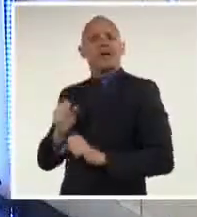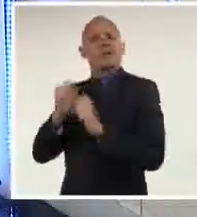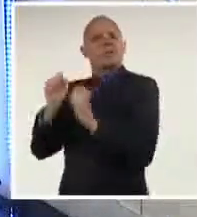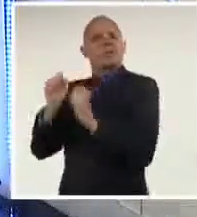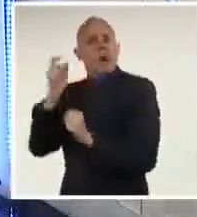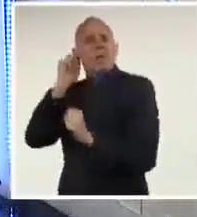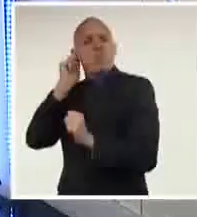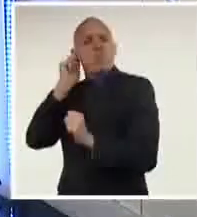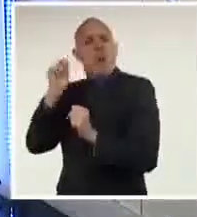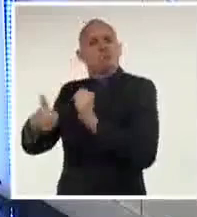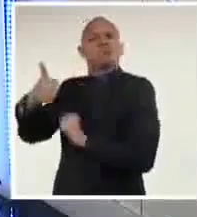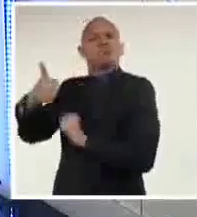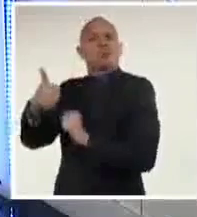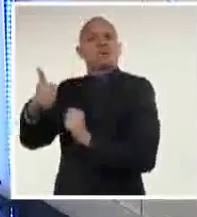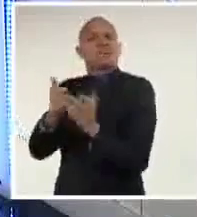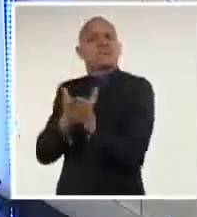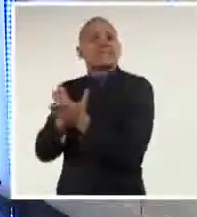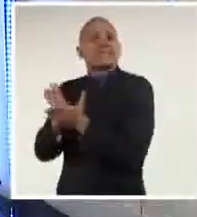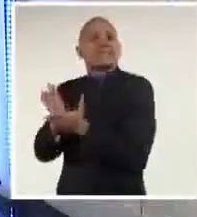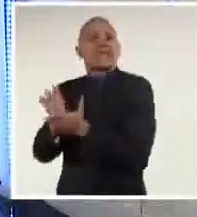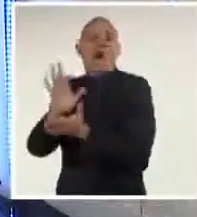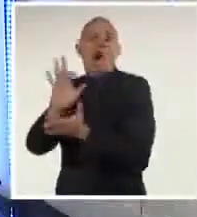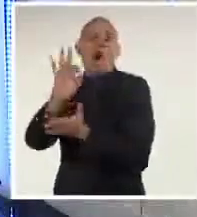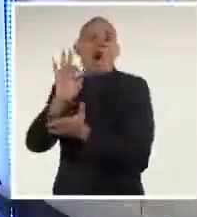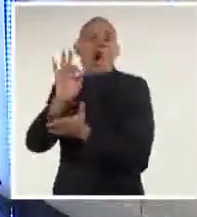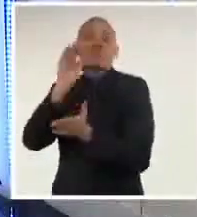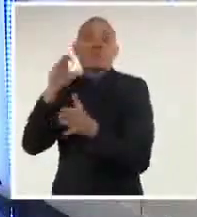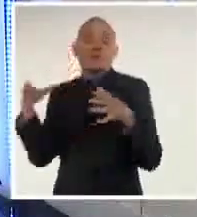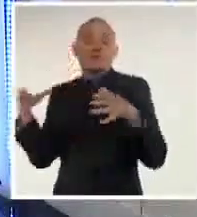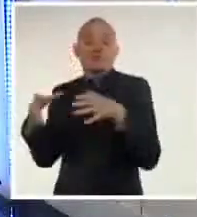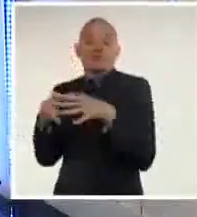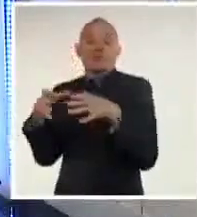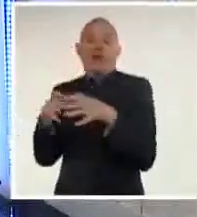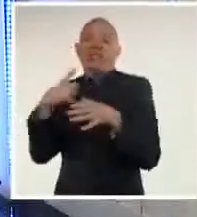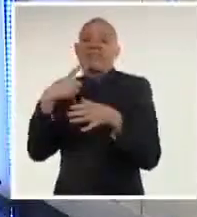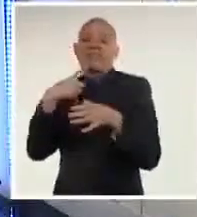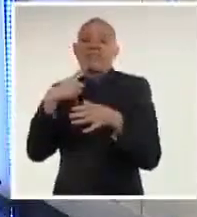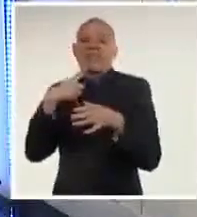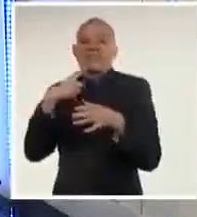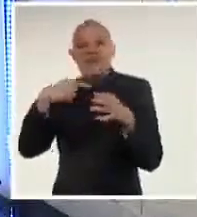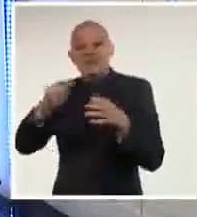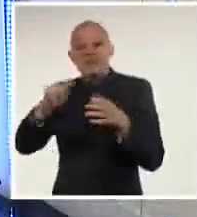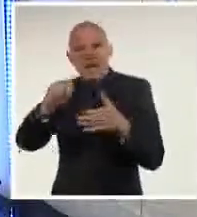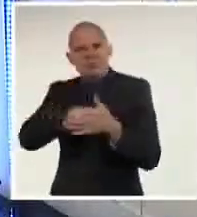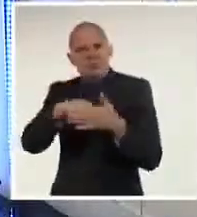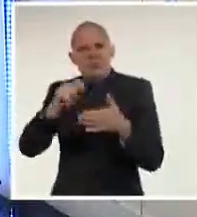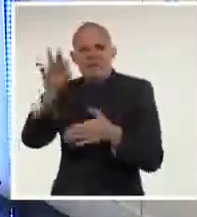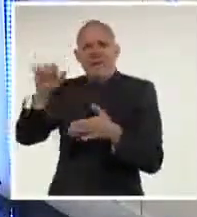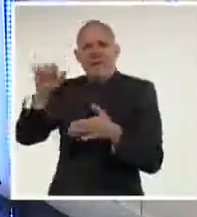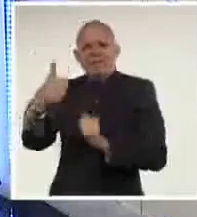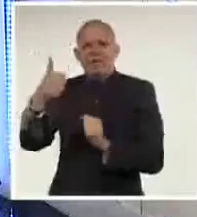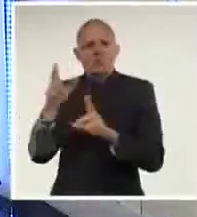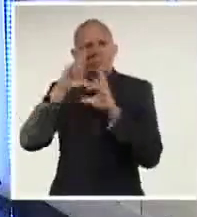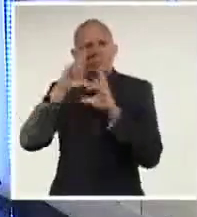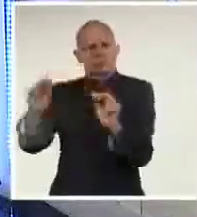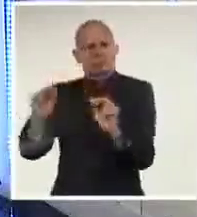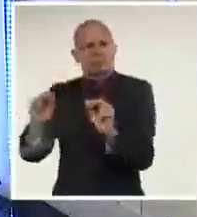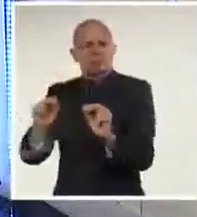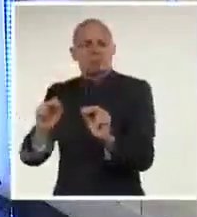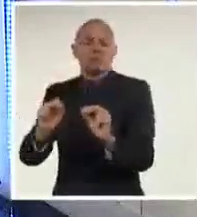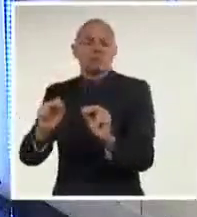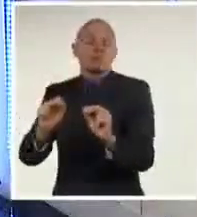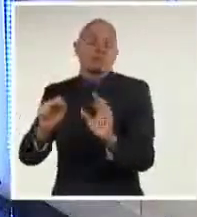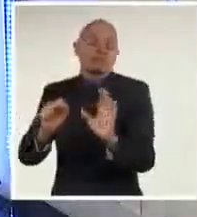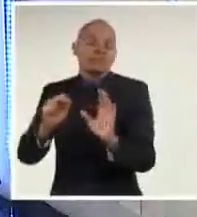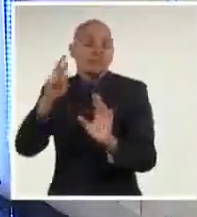de sus desmanes? ¿Y qué va a hacer un congreso que se opuso a tener elecciones cuanto antes? Cabe recordar que si en cualquier otro país de la